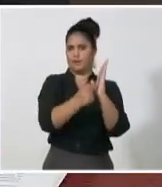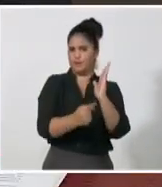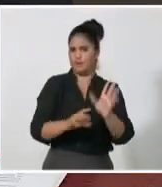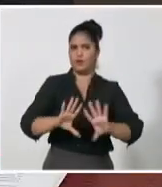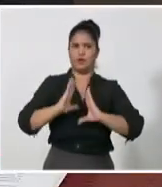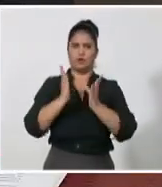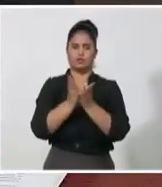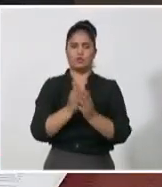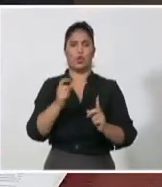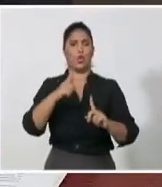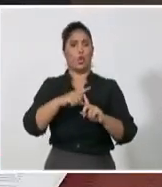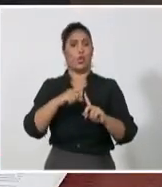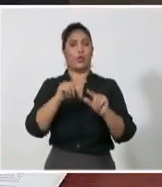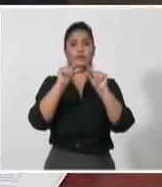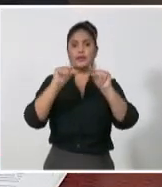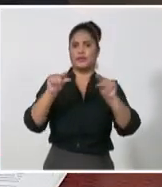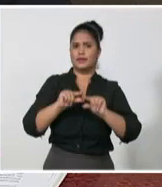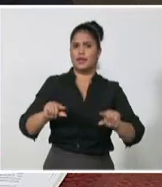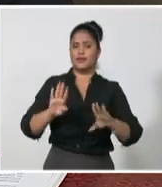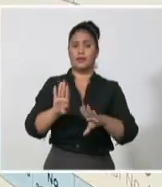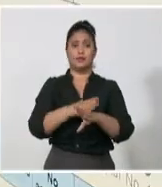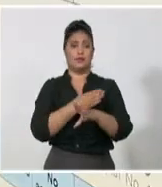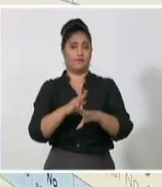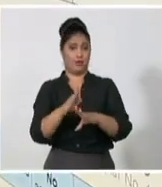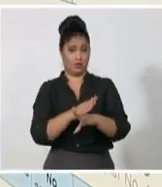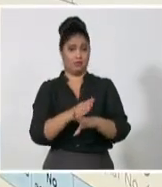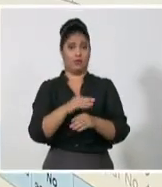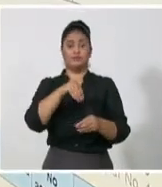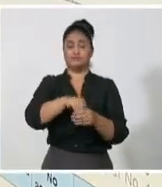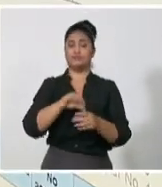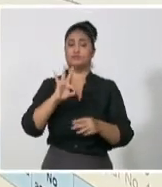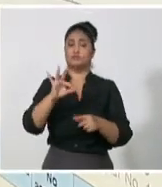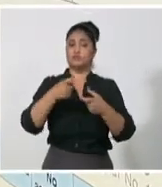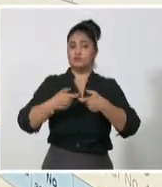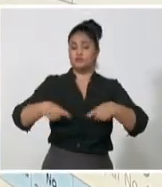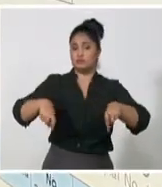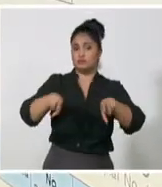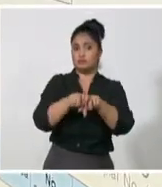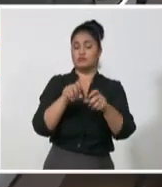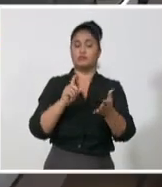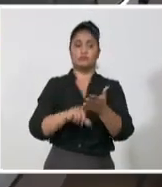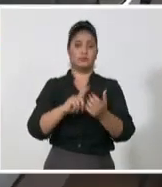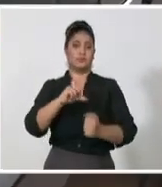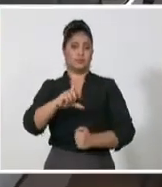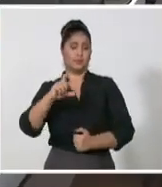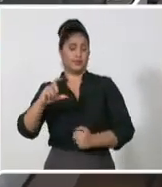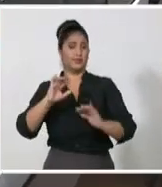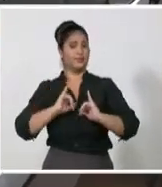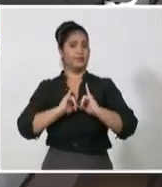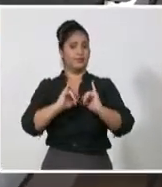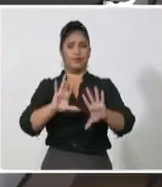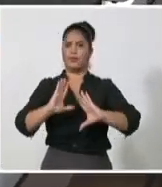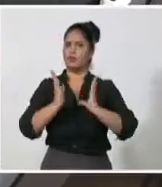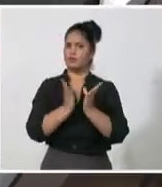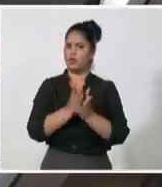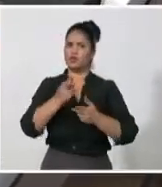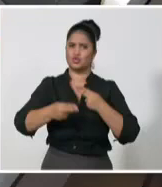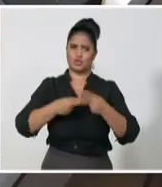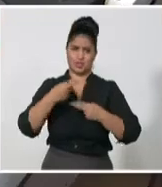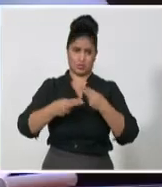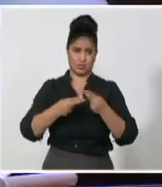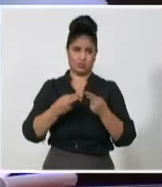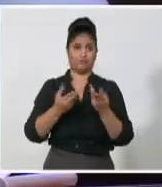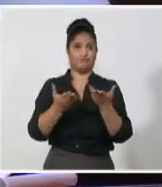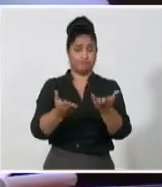de Temas Socioeconómicos del VIII Congreso del partido el informe central presentado por su primer secretario en la sesión inaugural de este conclave.